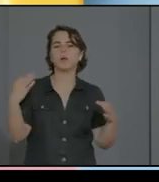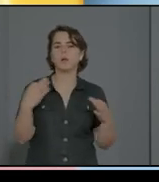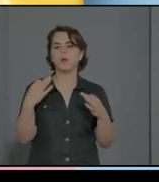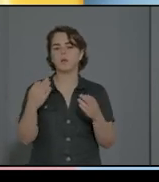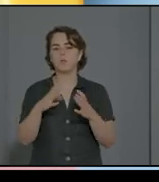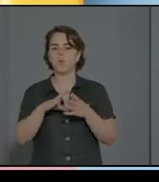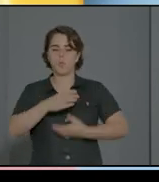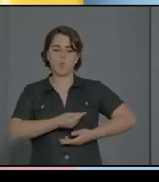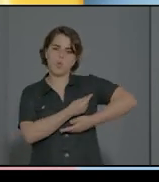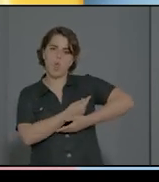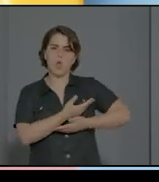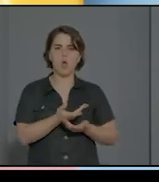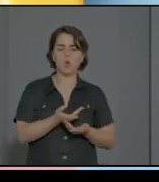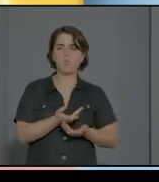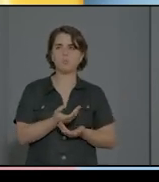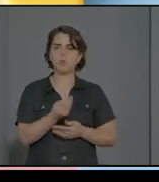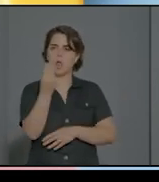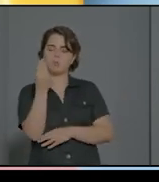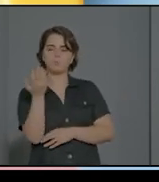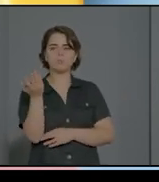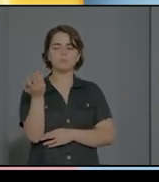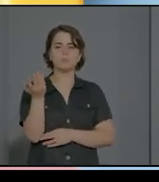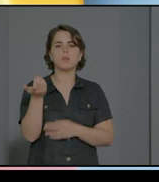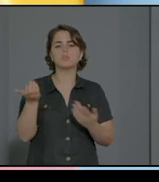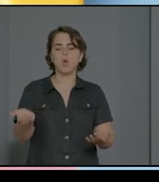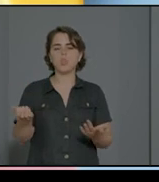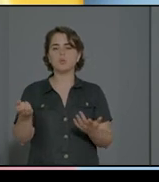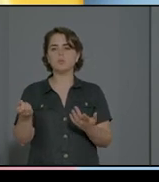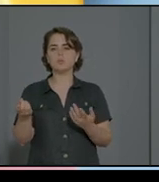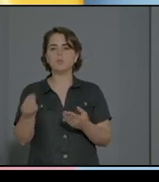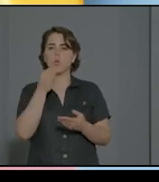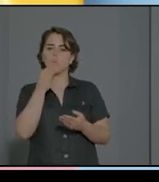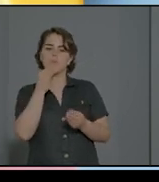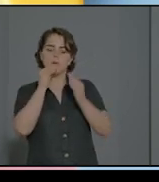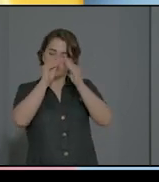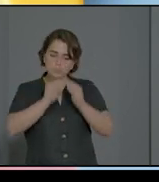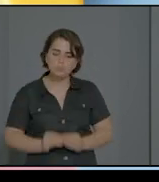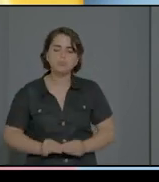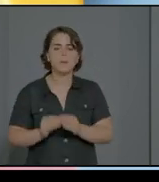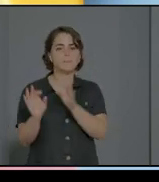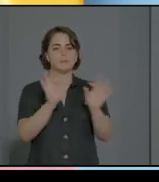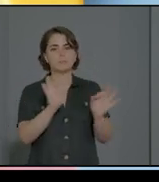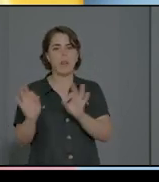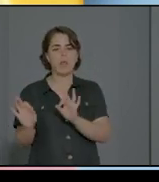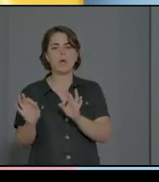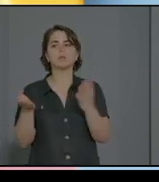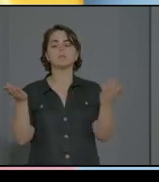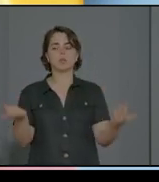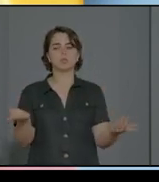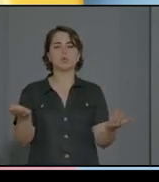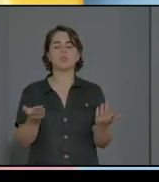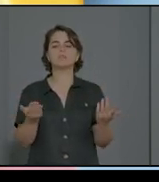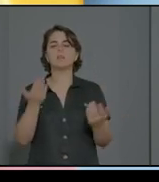Entonces, están preparando de comer y quiere que el niño prepare para algo para comer,